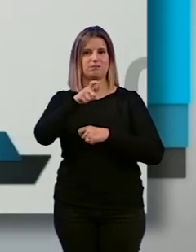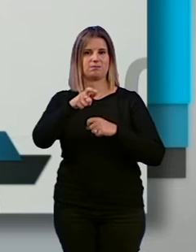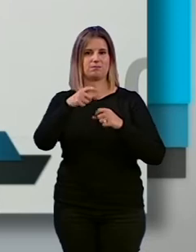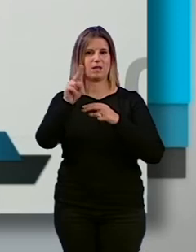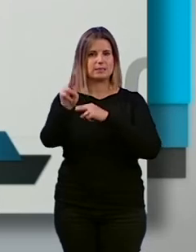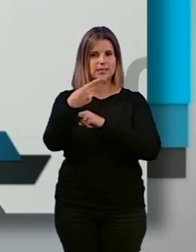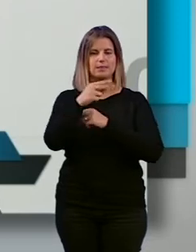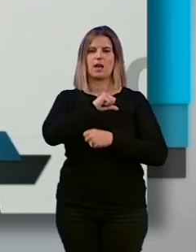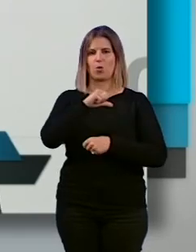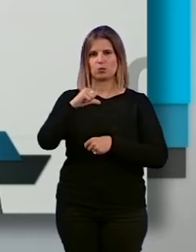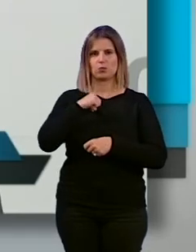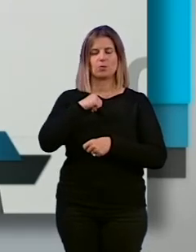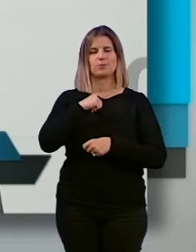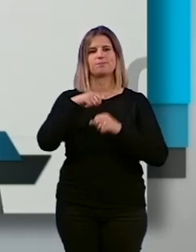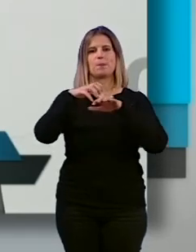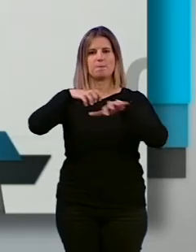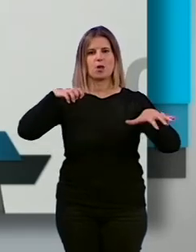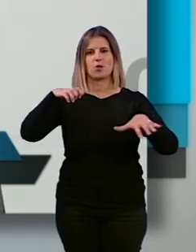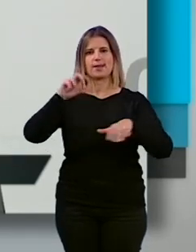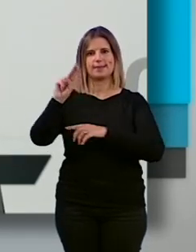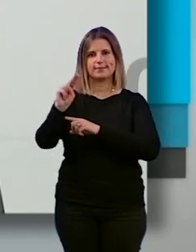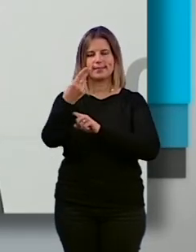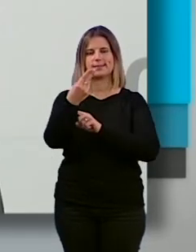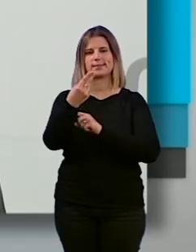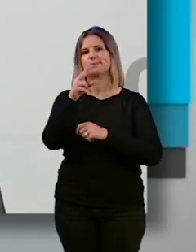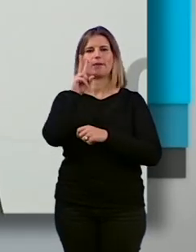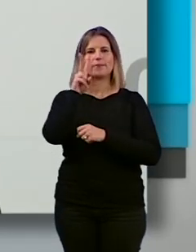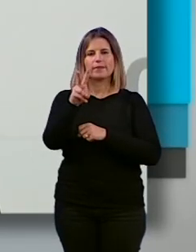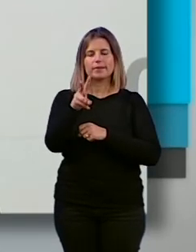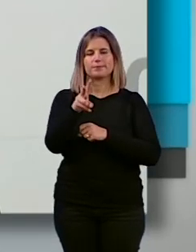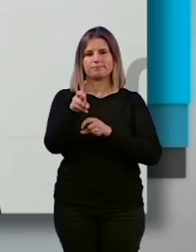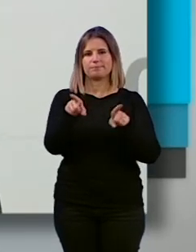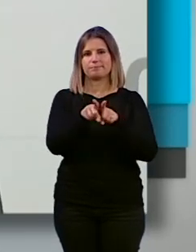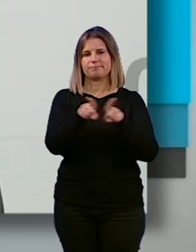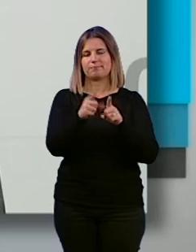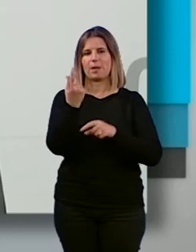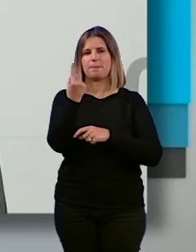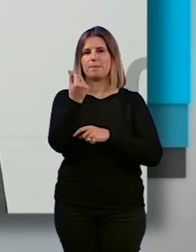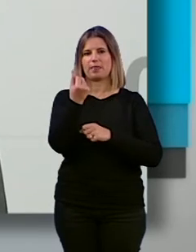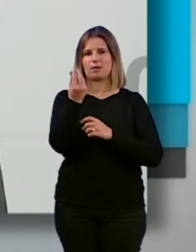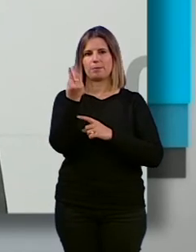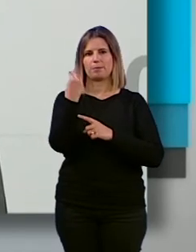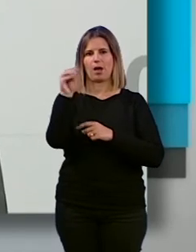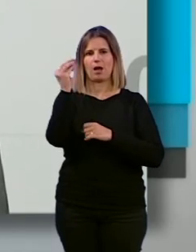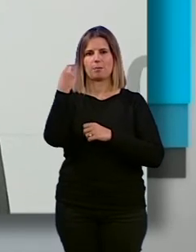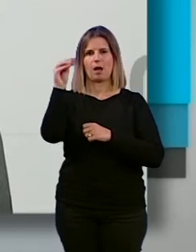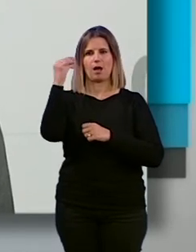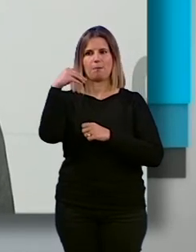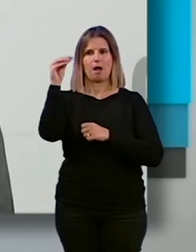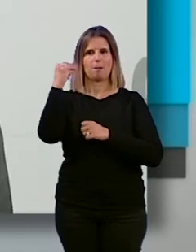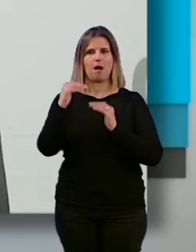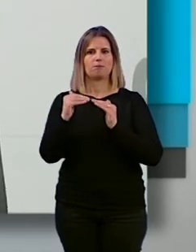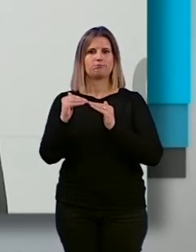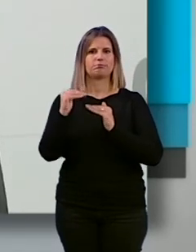autónomos y muchos de ellos ven grabado el precio del combustible y